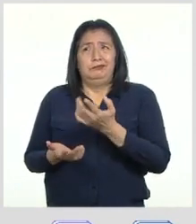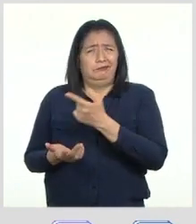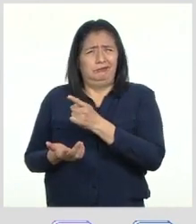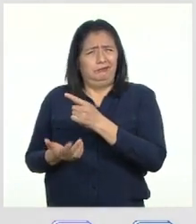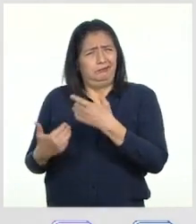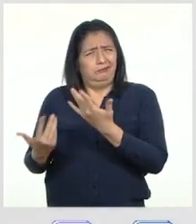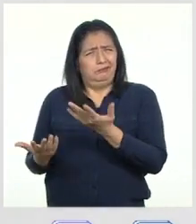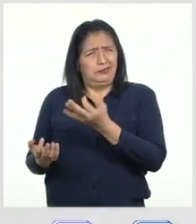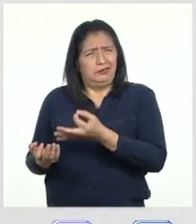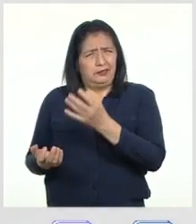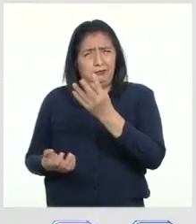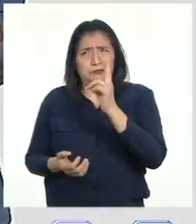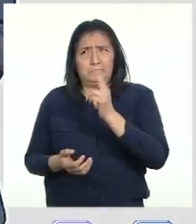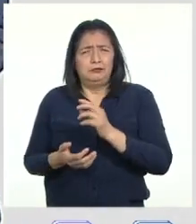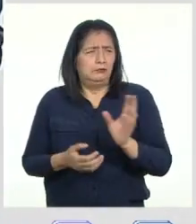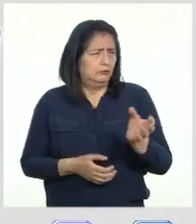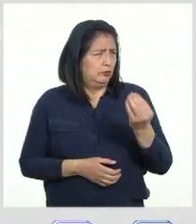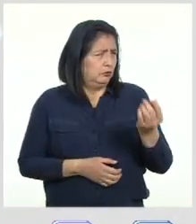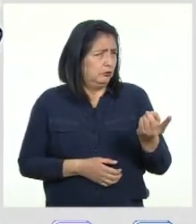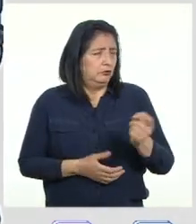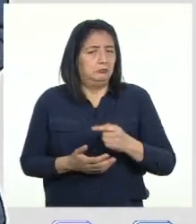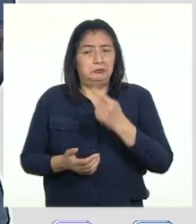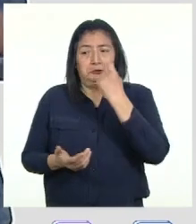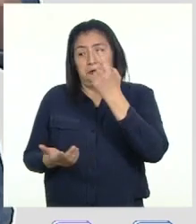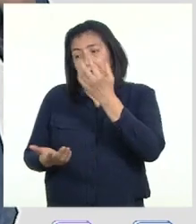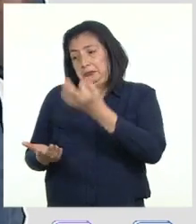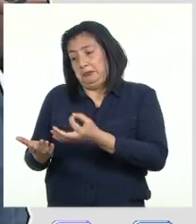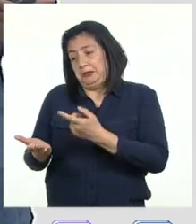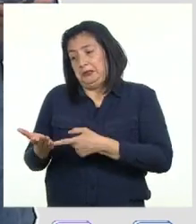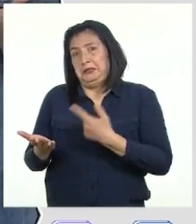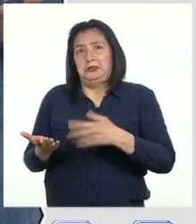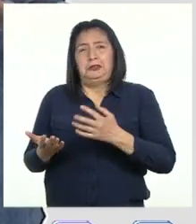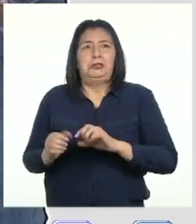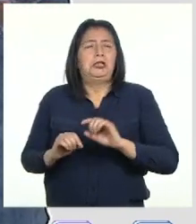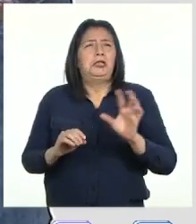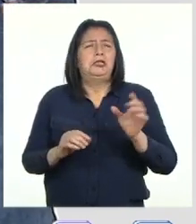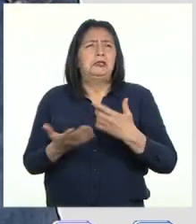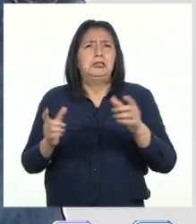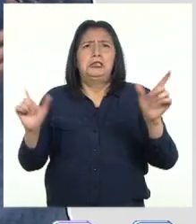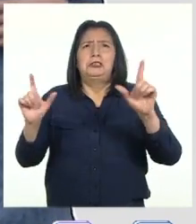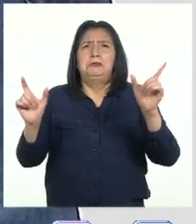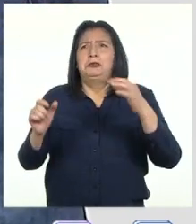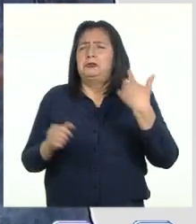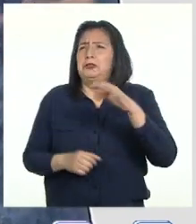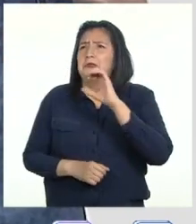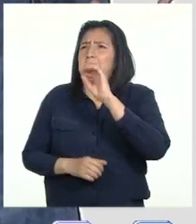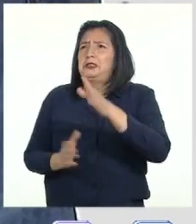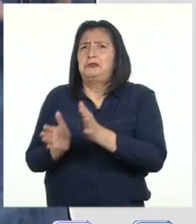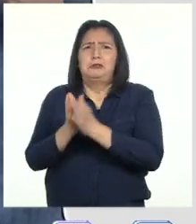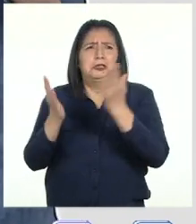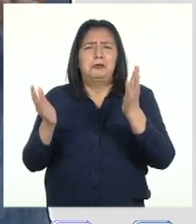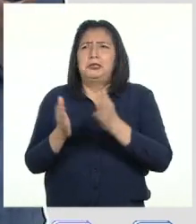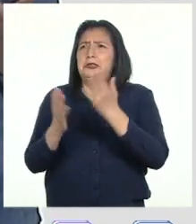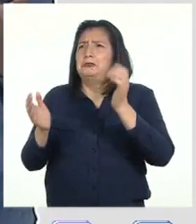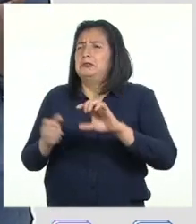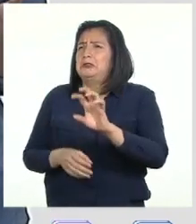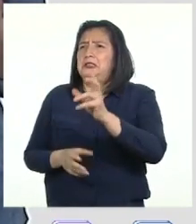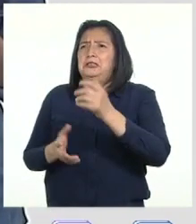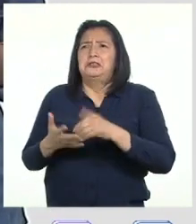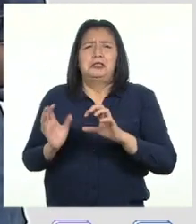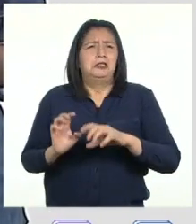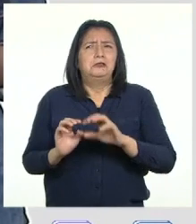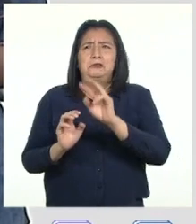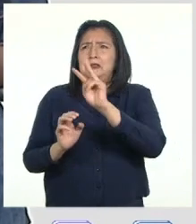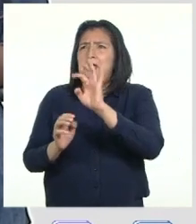¿no profesora? Porque supongo que si fuera cierto yo hubiera salido en todos los canales de televisión, en los periódicos, en las webs, en la radio